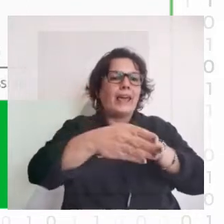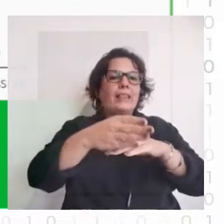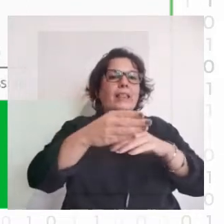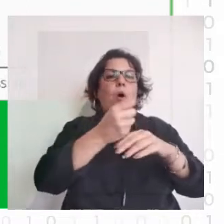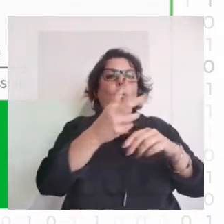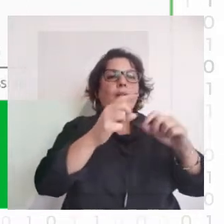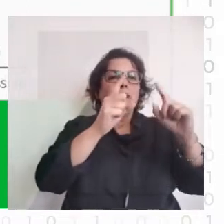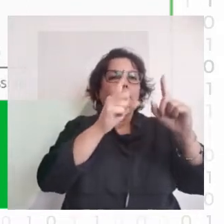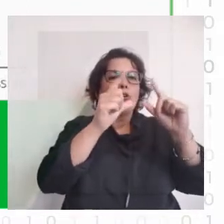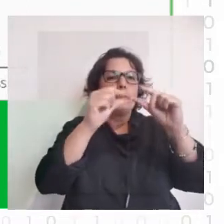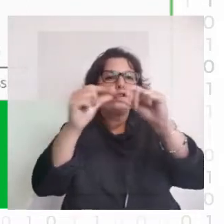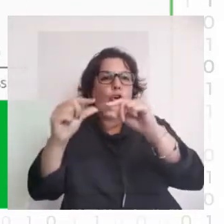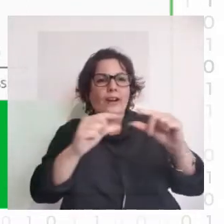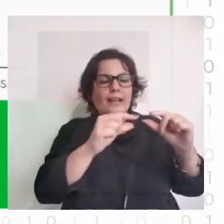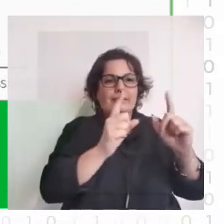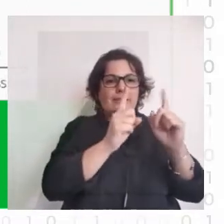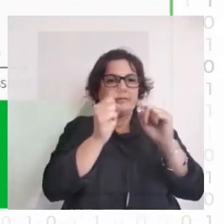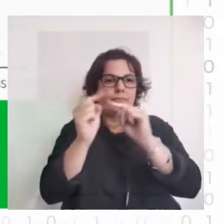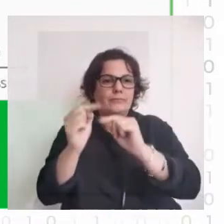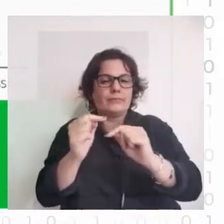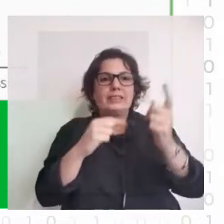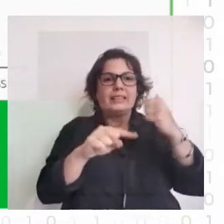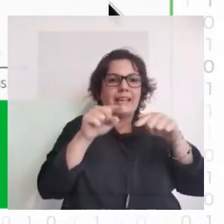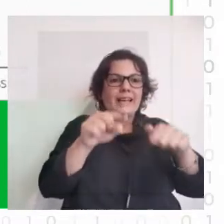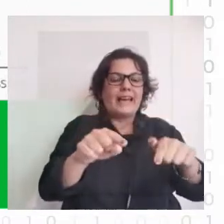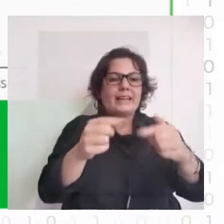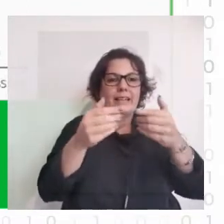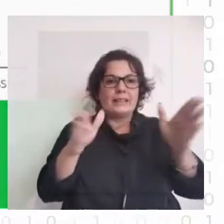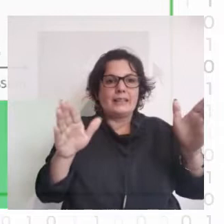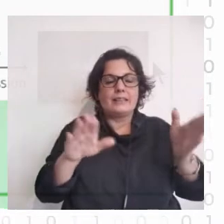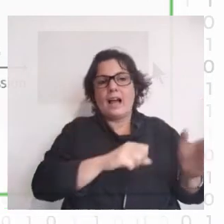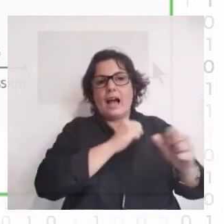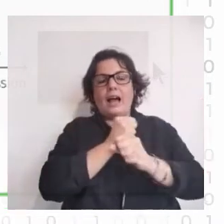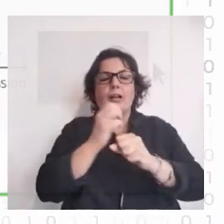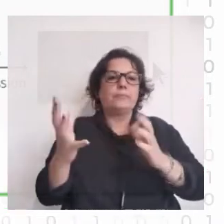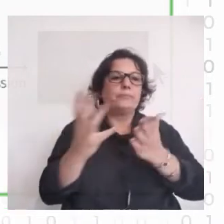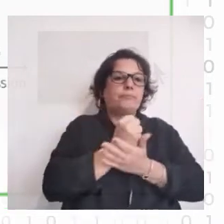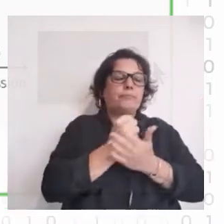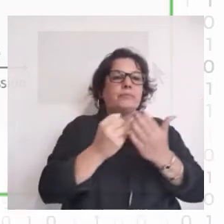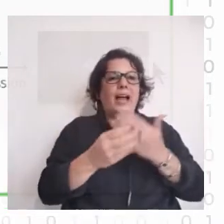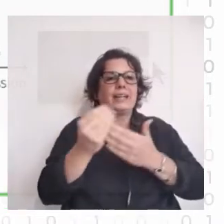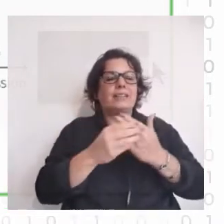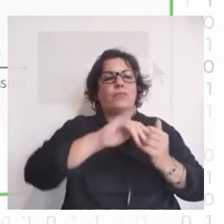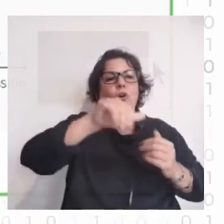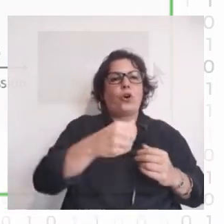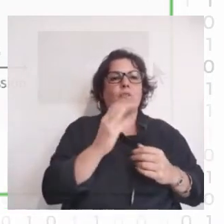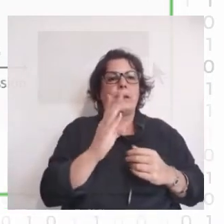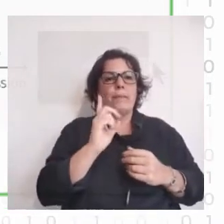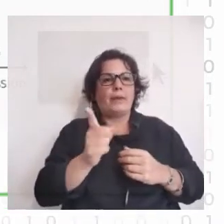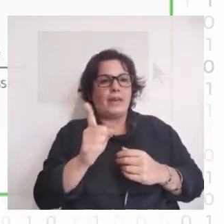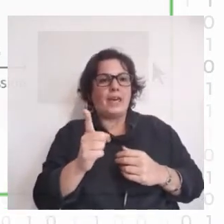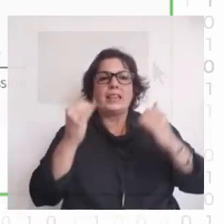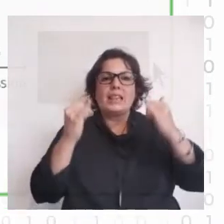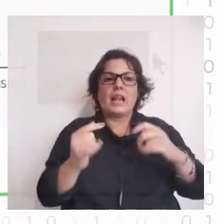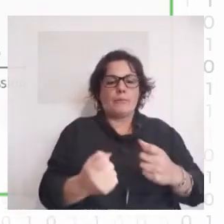contra el sensor. Desde este punto inicial hasta obtener el archivo JPG que en general tenemos en nuestros celulares o en